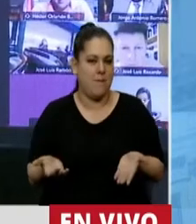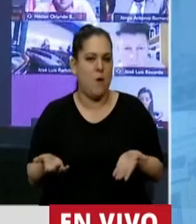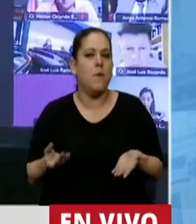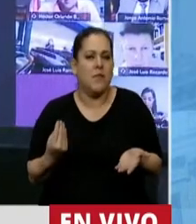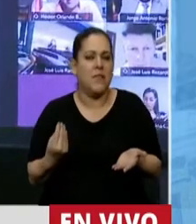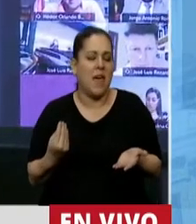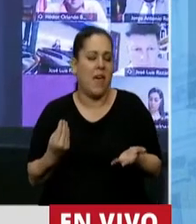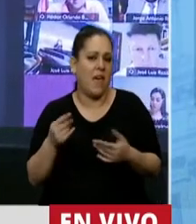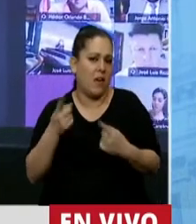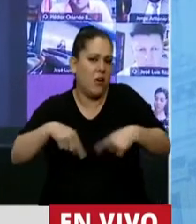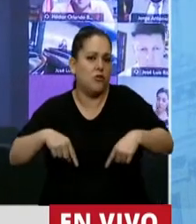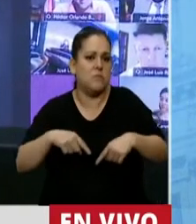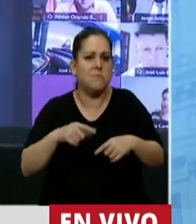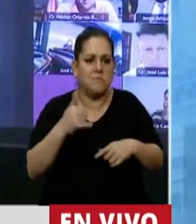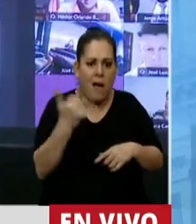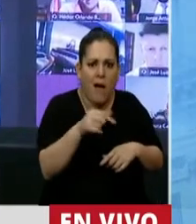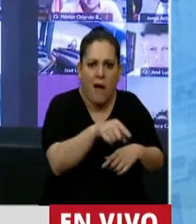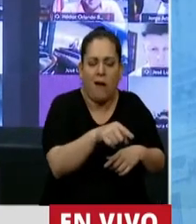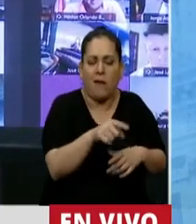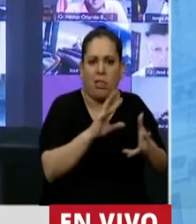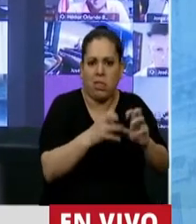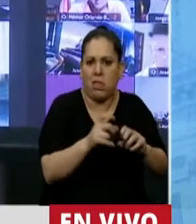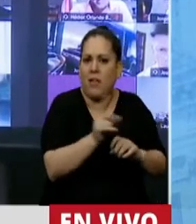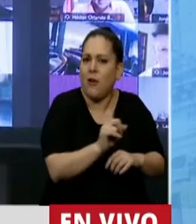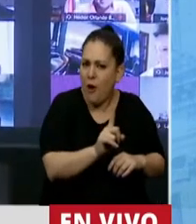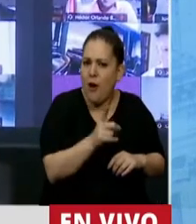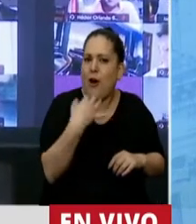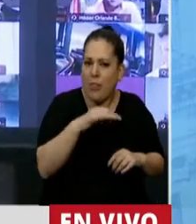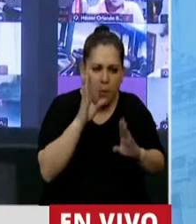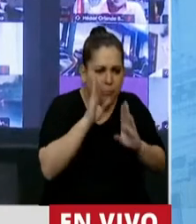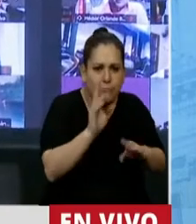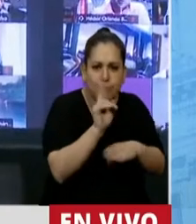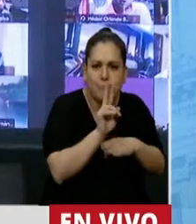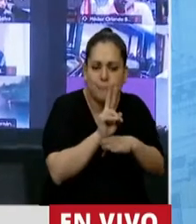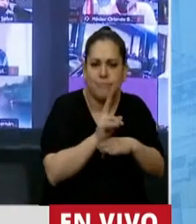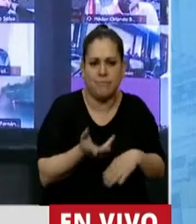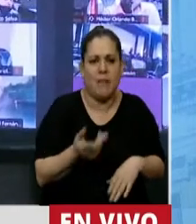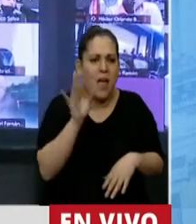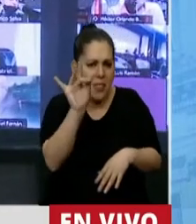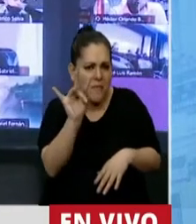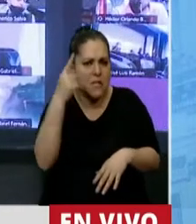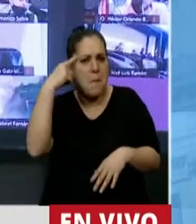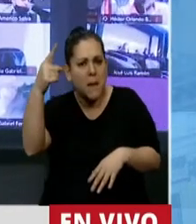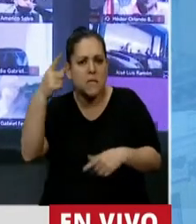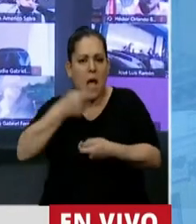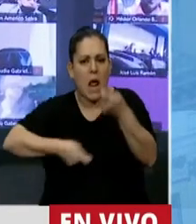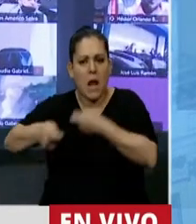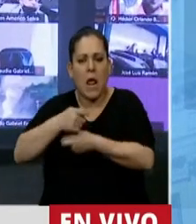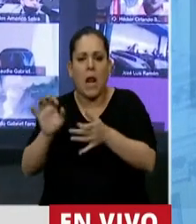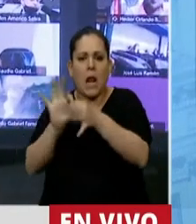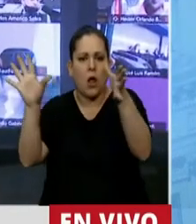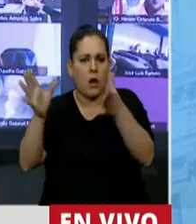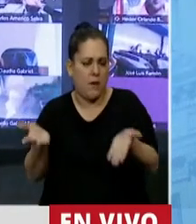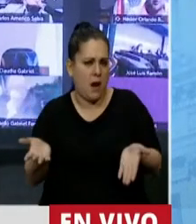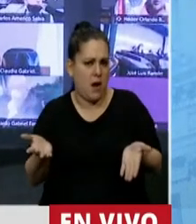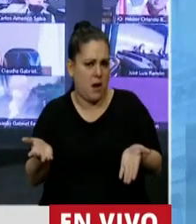de todo aquello que se toca. Es muy difícil conciliar eso con una visión neoliberal de la economía o de la